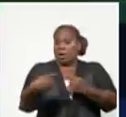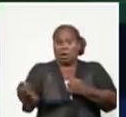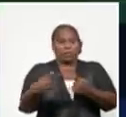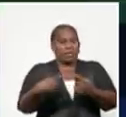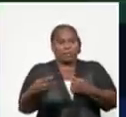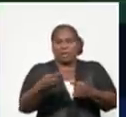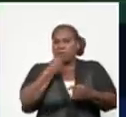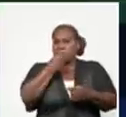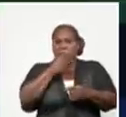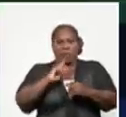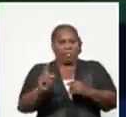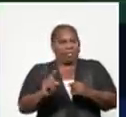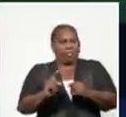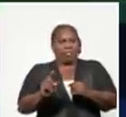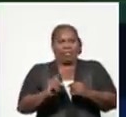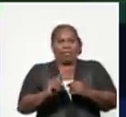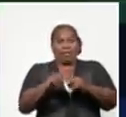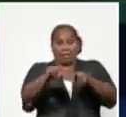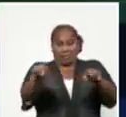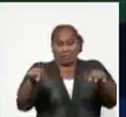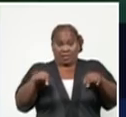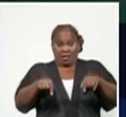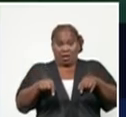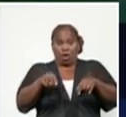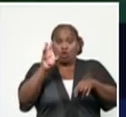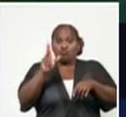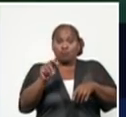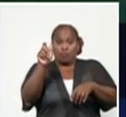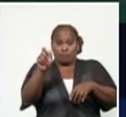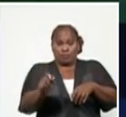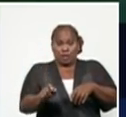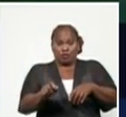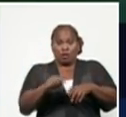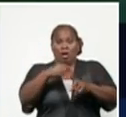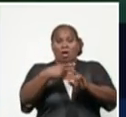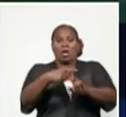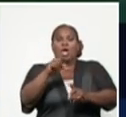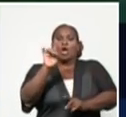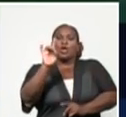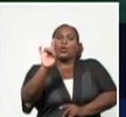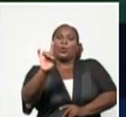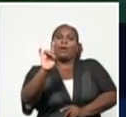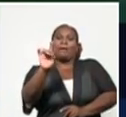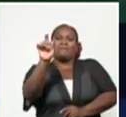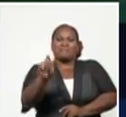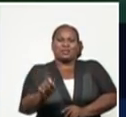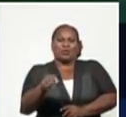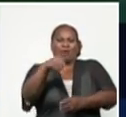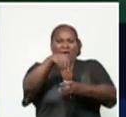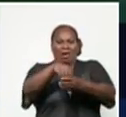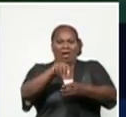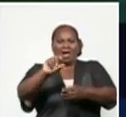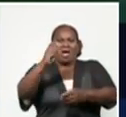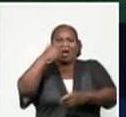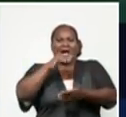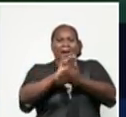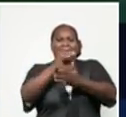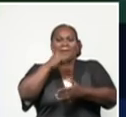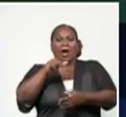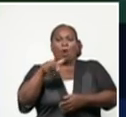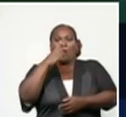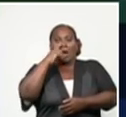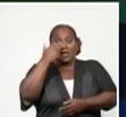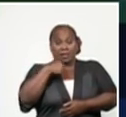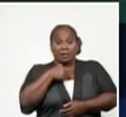de este territorio, a partir del número de casos que ya llegó a nueve en el día de ayer. Por lo tanto, estamos hablando de 10 eventos activos en